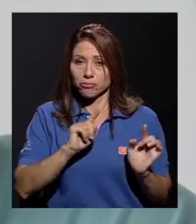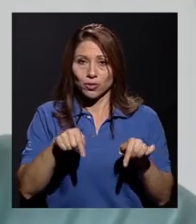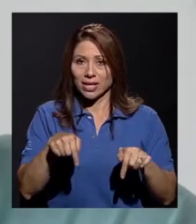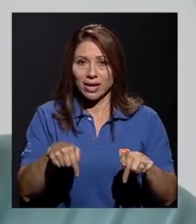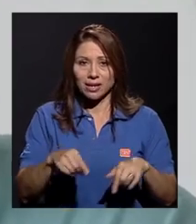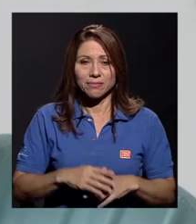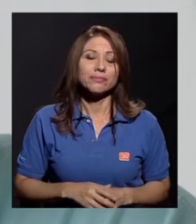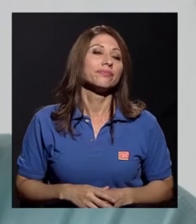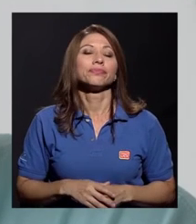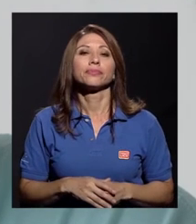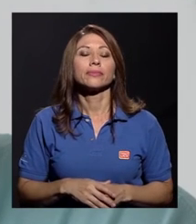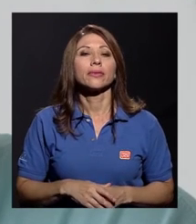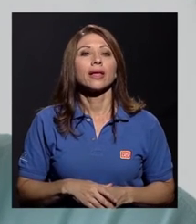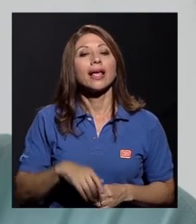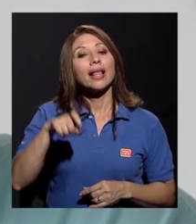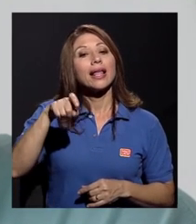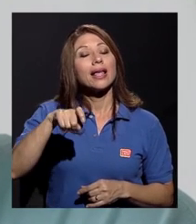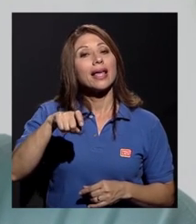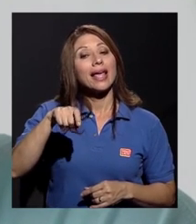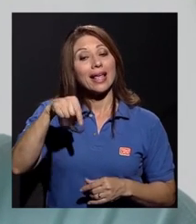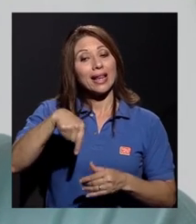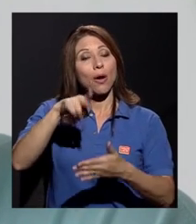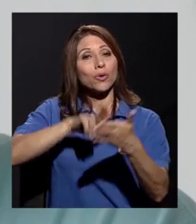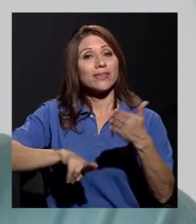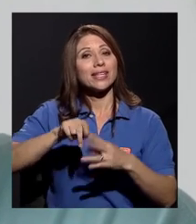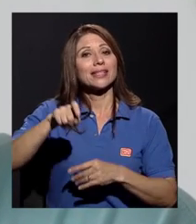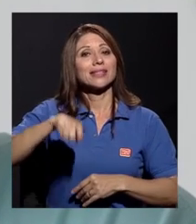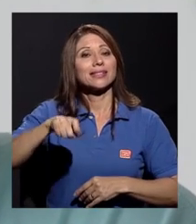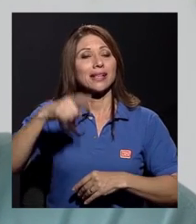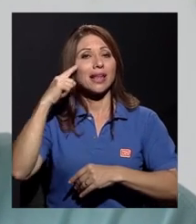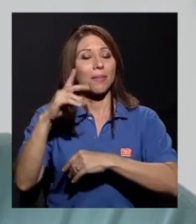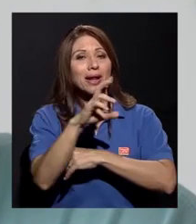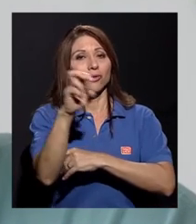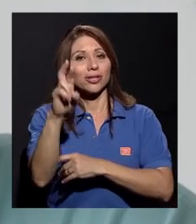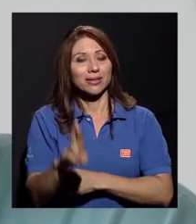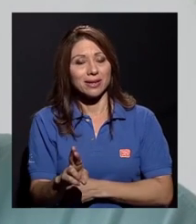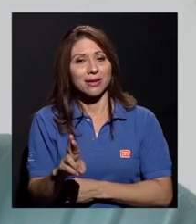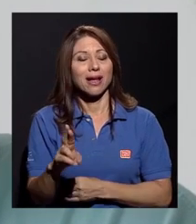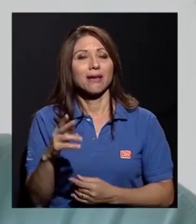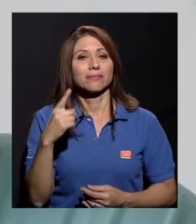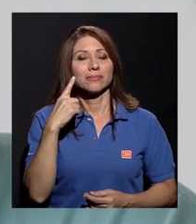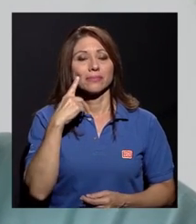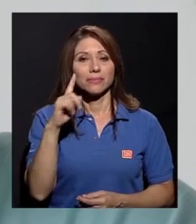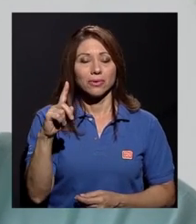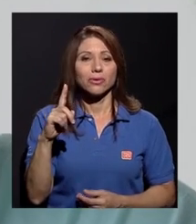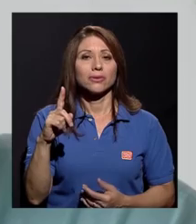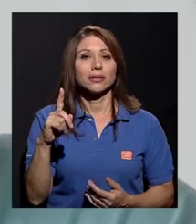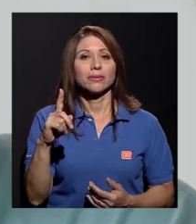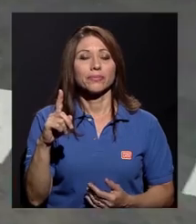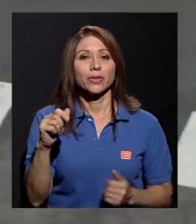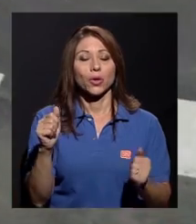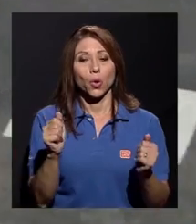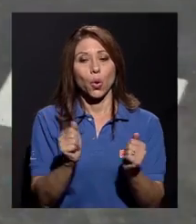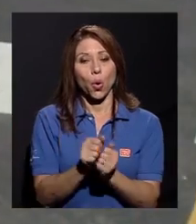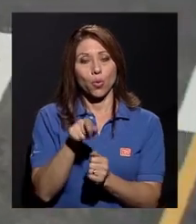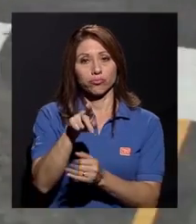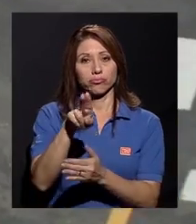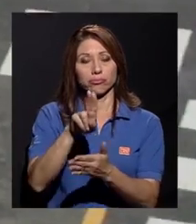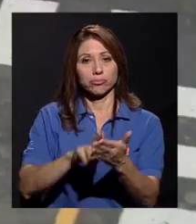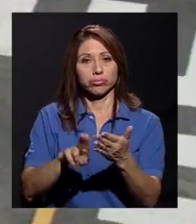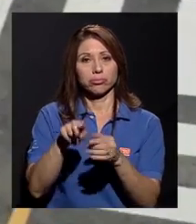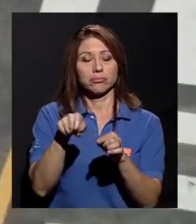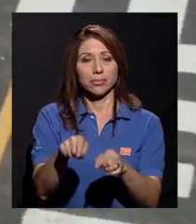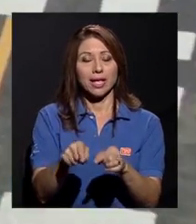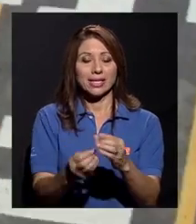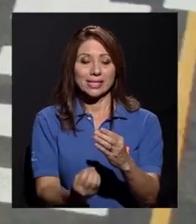Es necesaria la universidad para Costa Rica, debido a que con ella, este, se